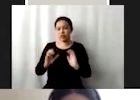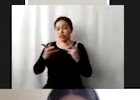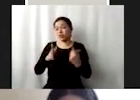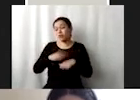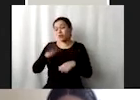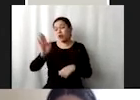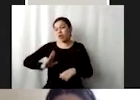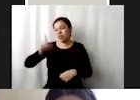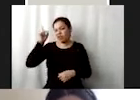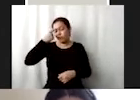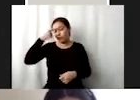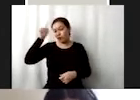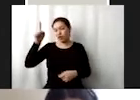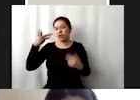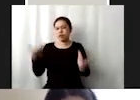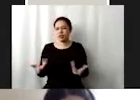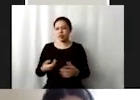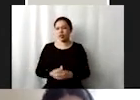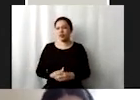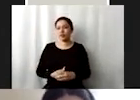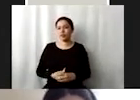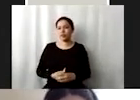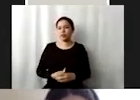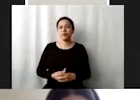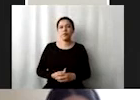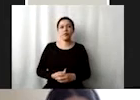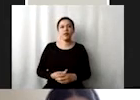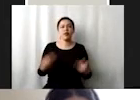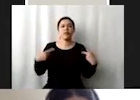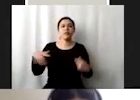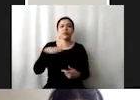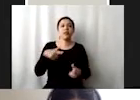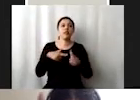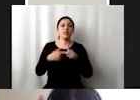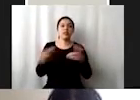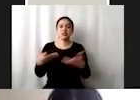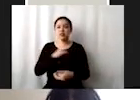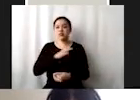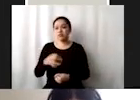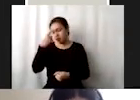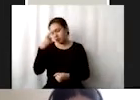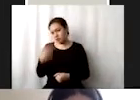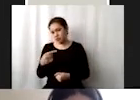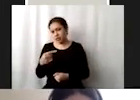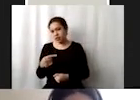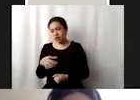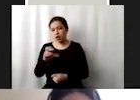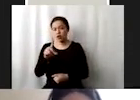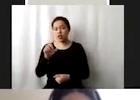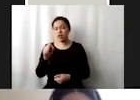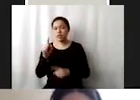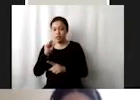y que llaman movilizan a la ciudadanía y que se pueden seguir haciendo esto para tanto este ODS como el anterior